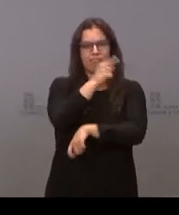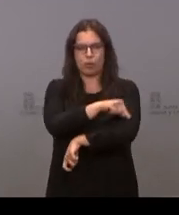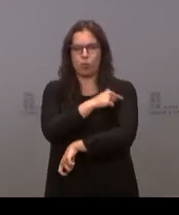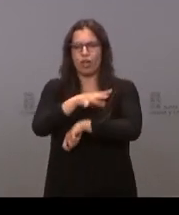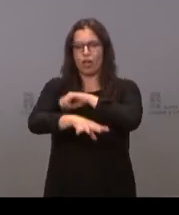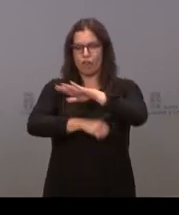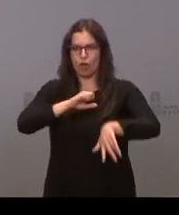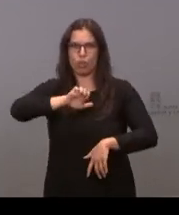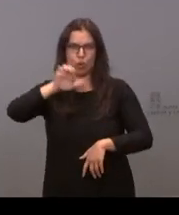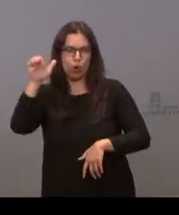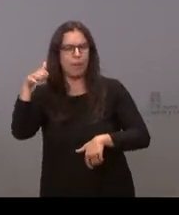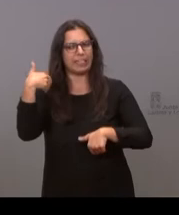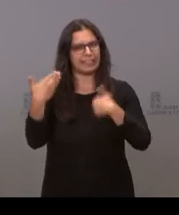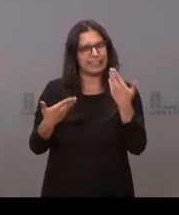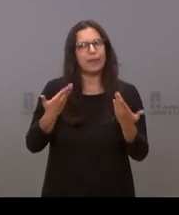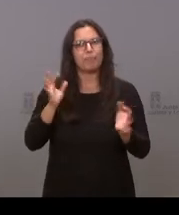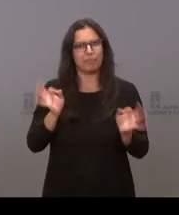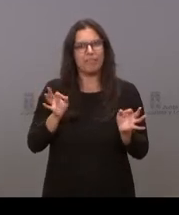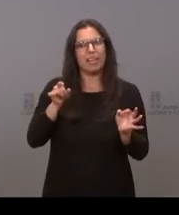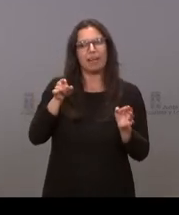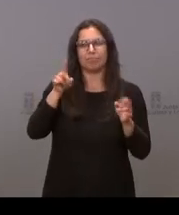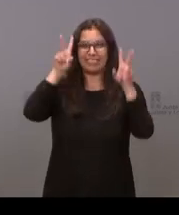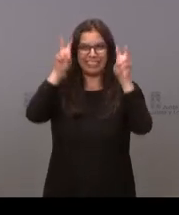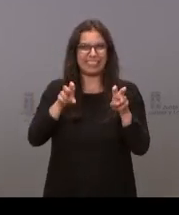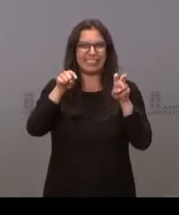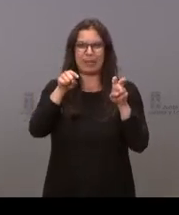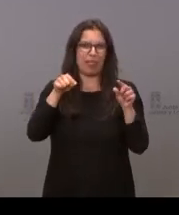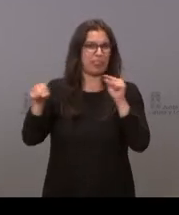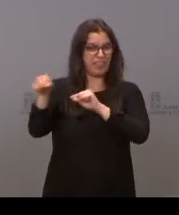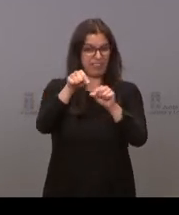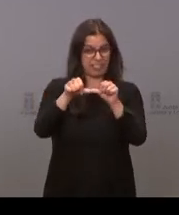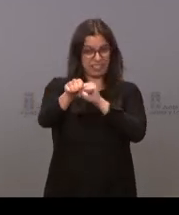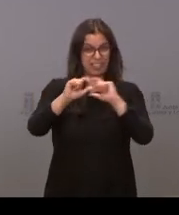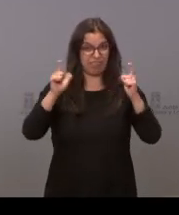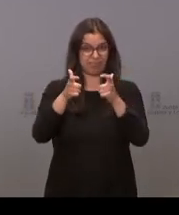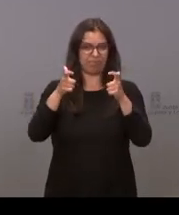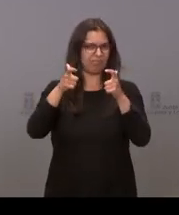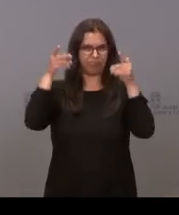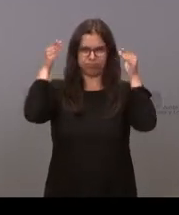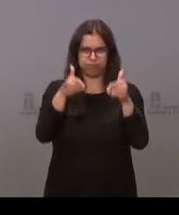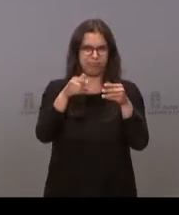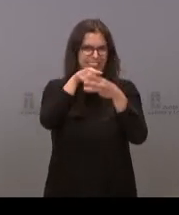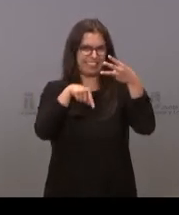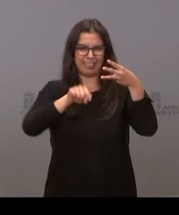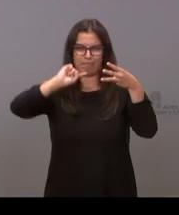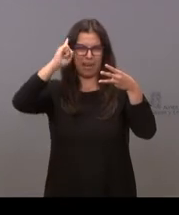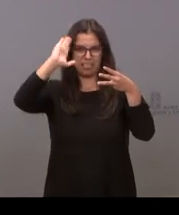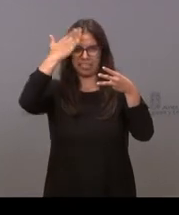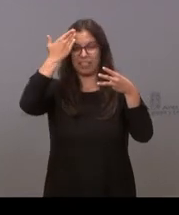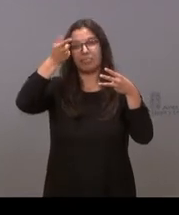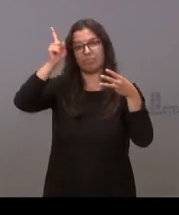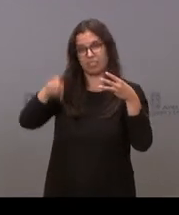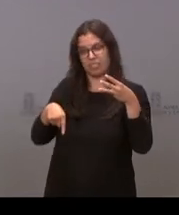europeos van a, digamos, centrar mucho del debate que vamos a tener con los presidentes y presidentas autonómicos y también con los representantes